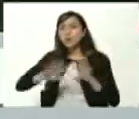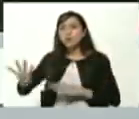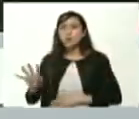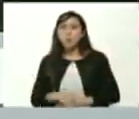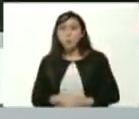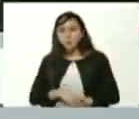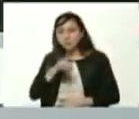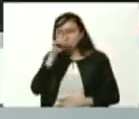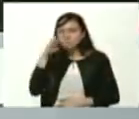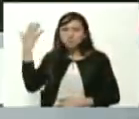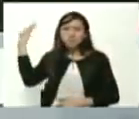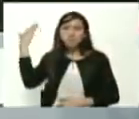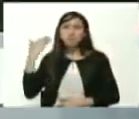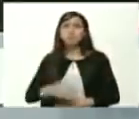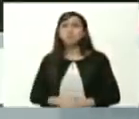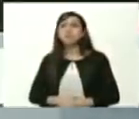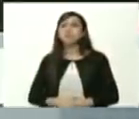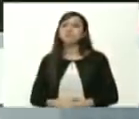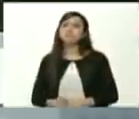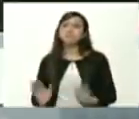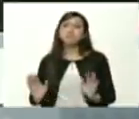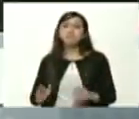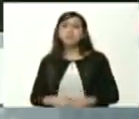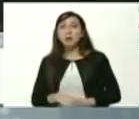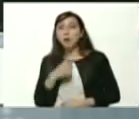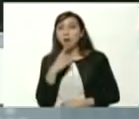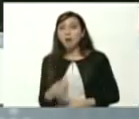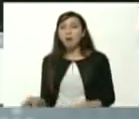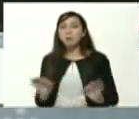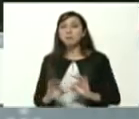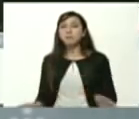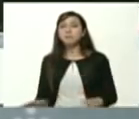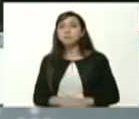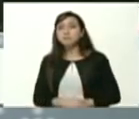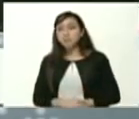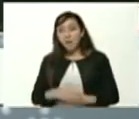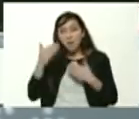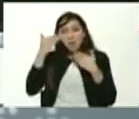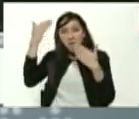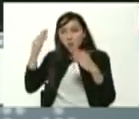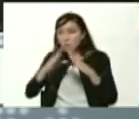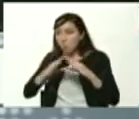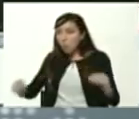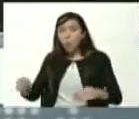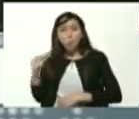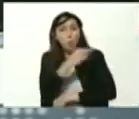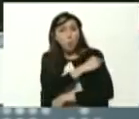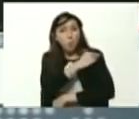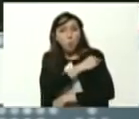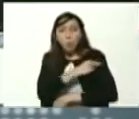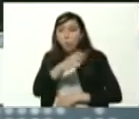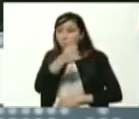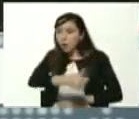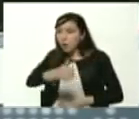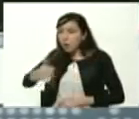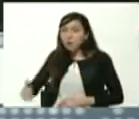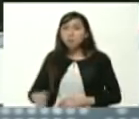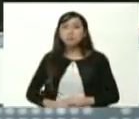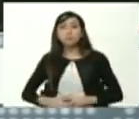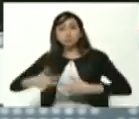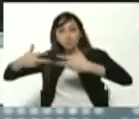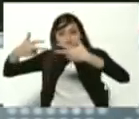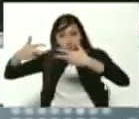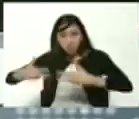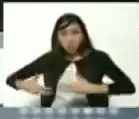no se diga más mis saludos pues a todos los rectores y rectoras que se encuentran en